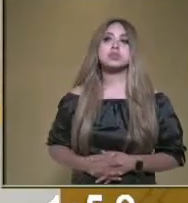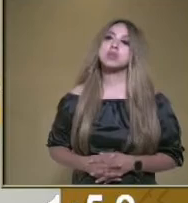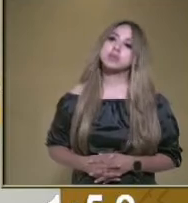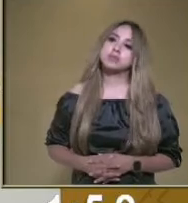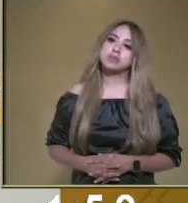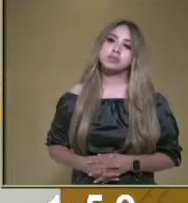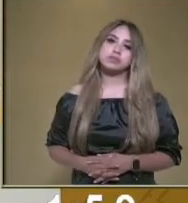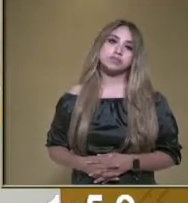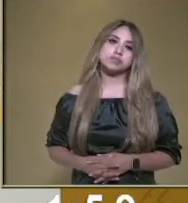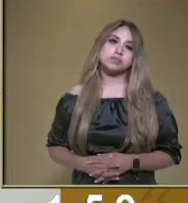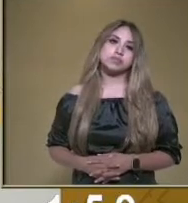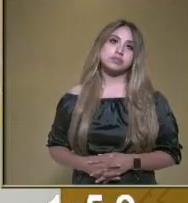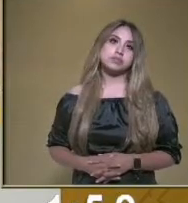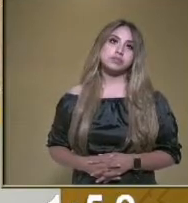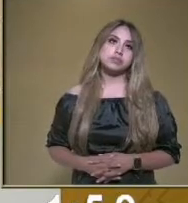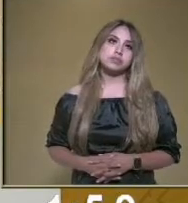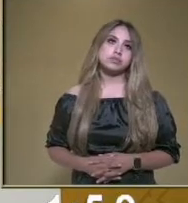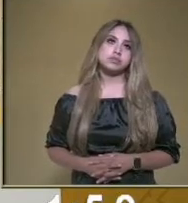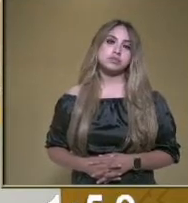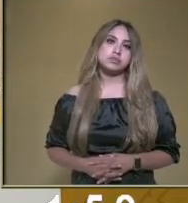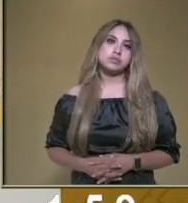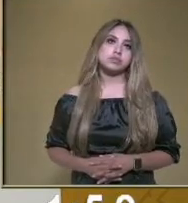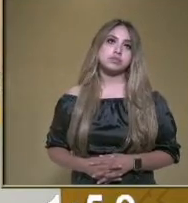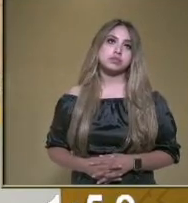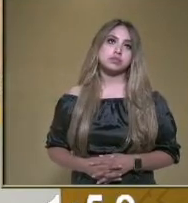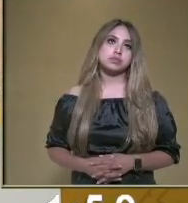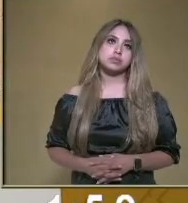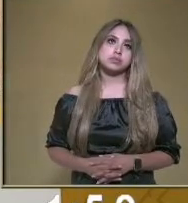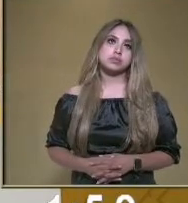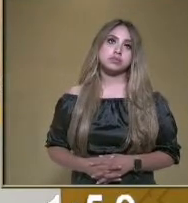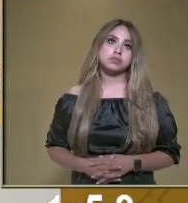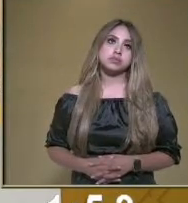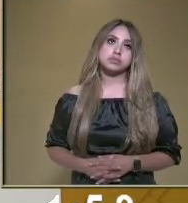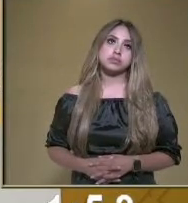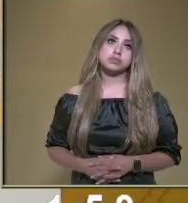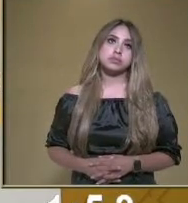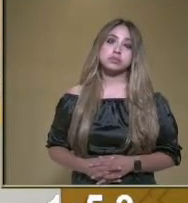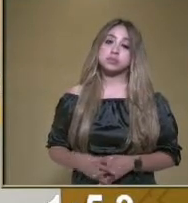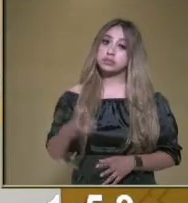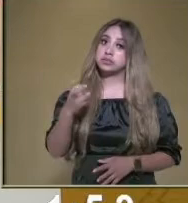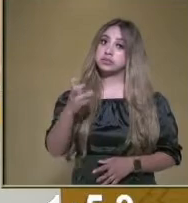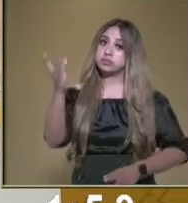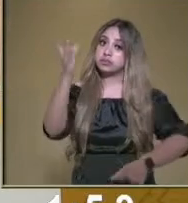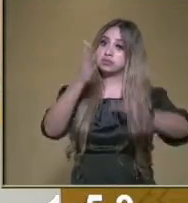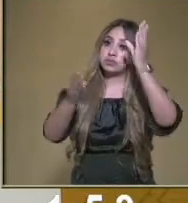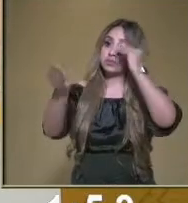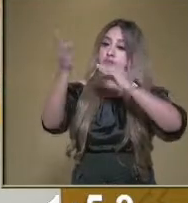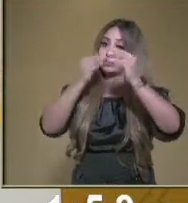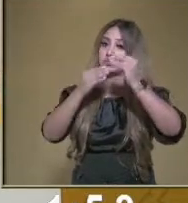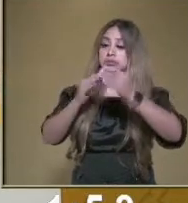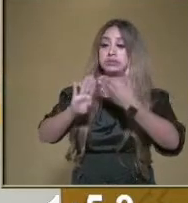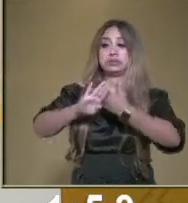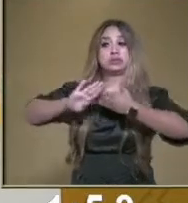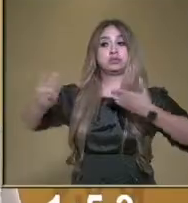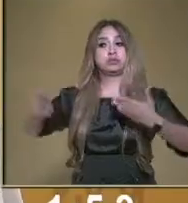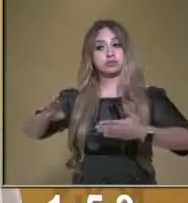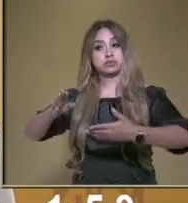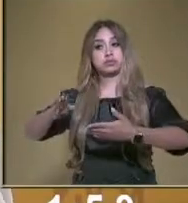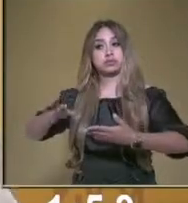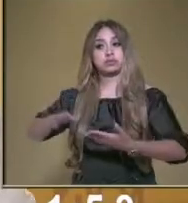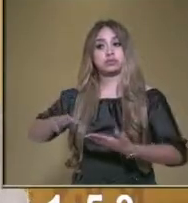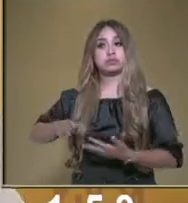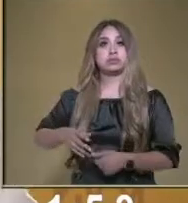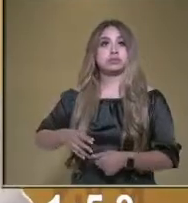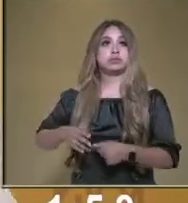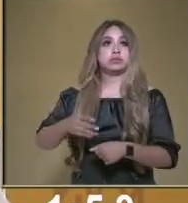con la pandemia? En esta contingencia todavía hay que aprender estos hábitos de higiene para evitar cualquier enfermedad. Lavarnos las manos,